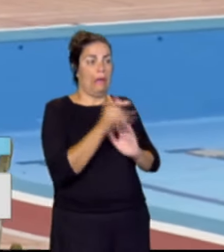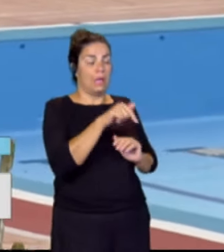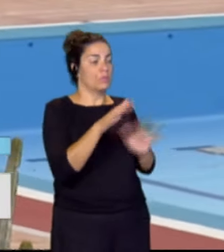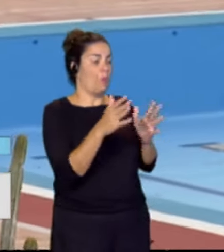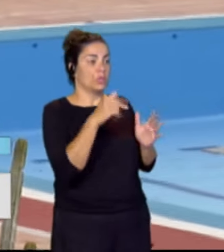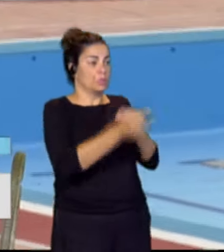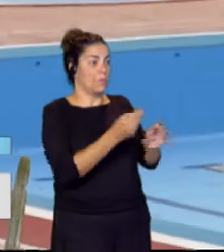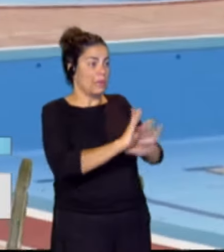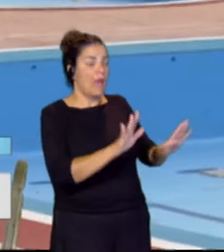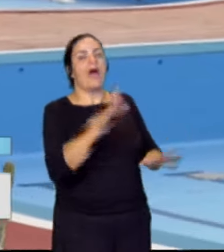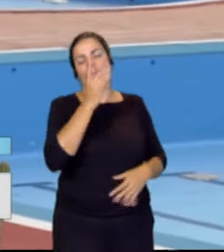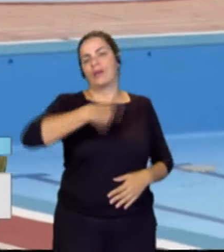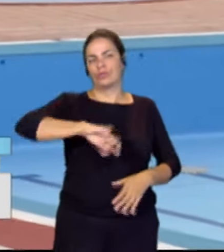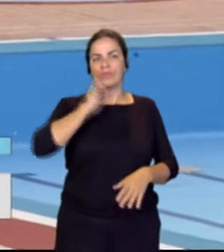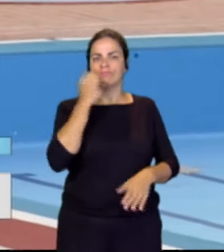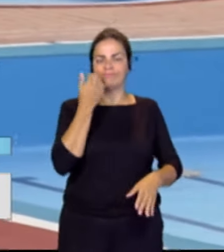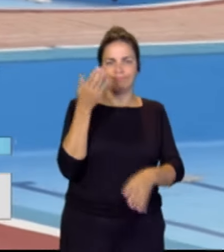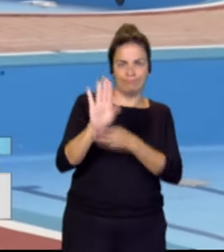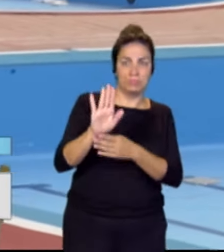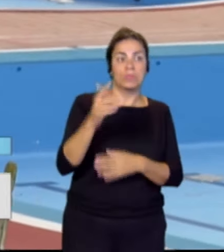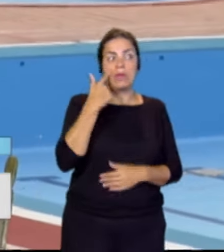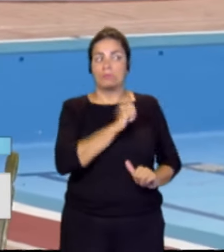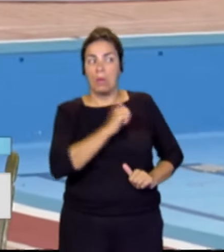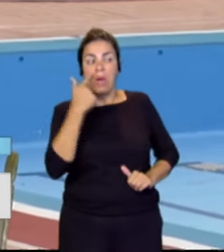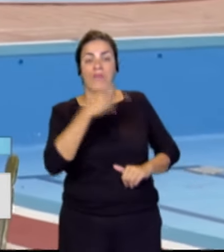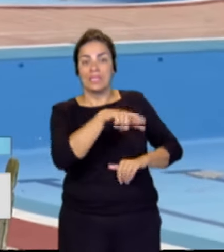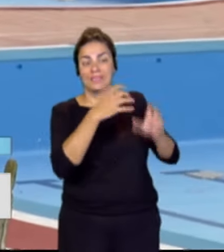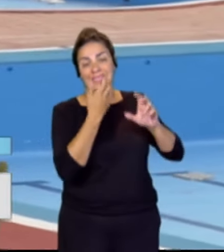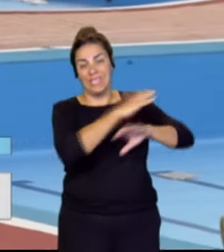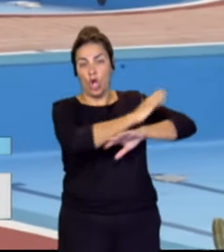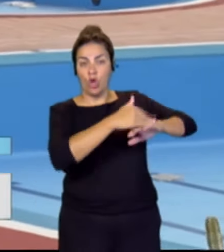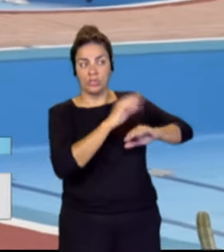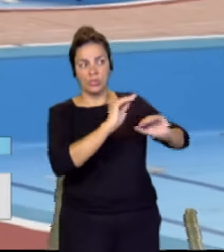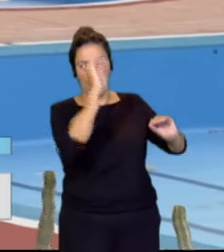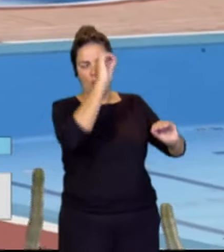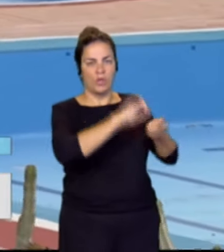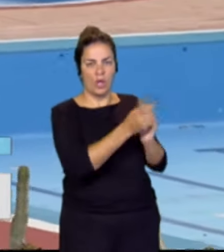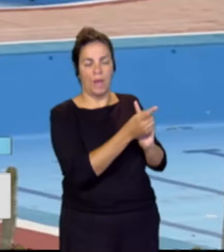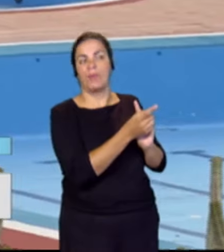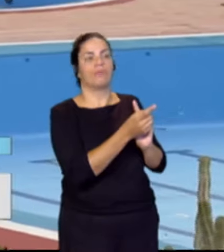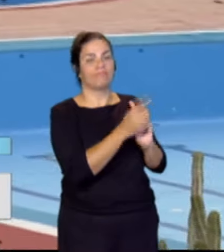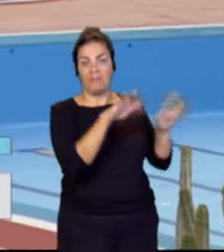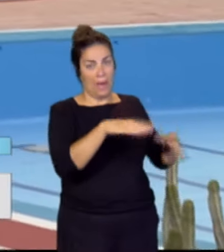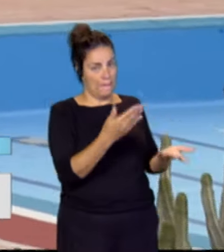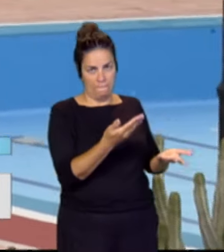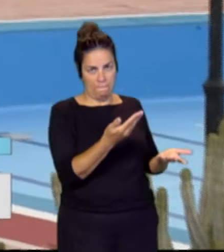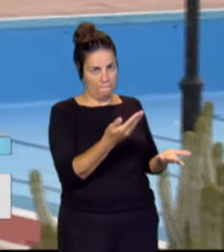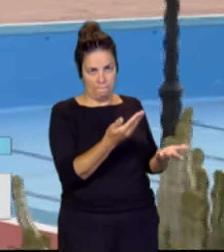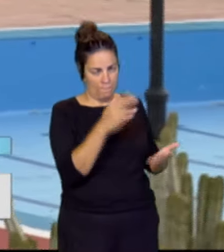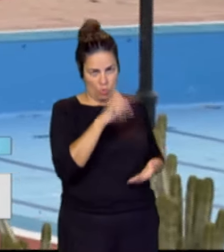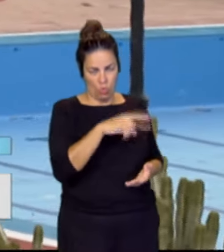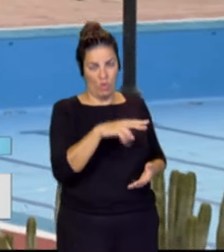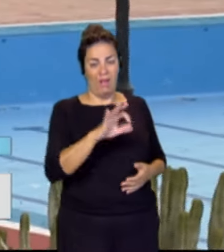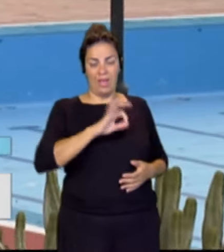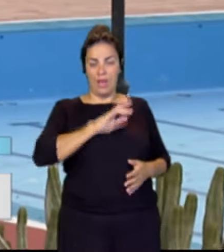y se esperaba, pues, a ver si por parte de Costas había un cambio de postura. Ese cambio de postura nunca se produjo desde